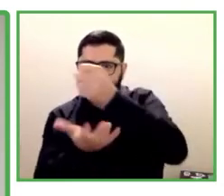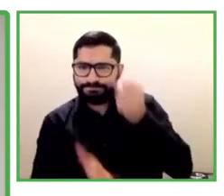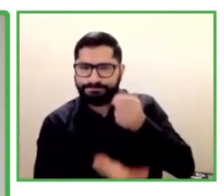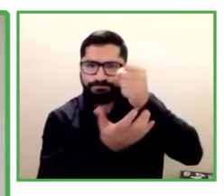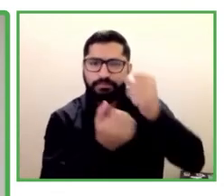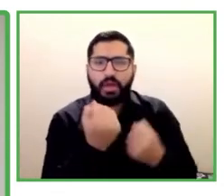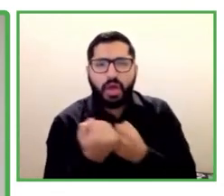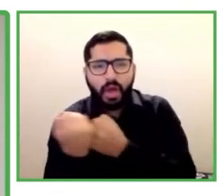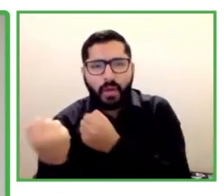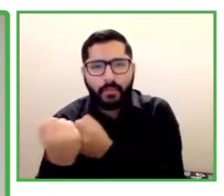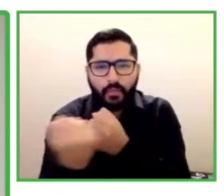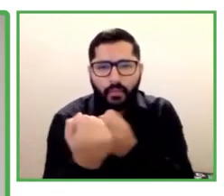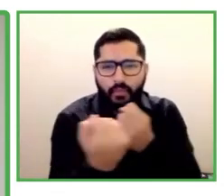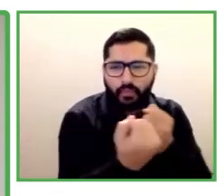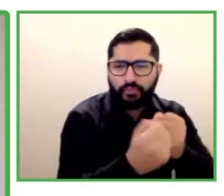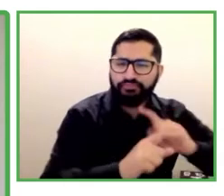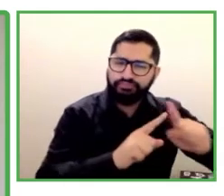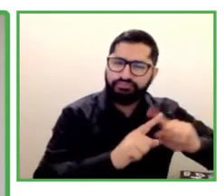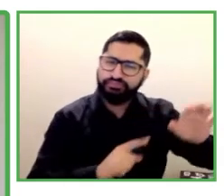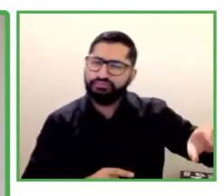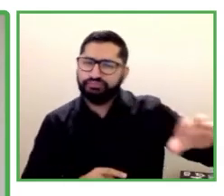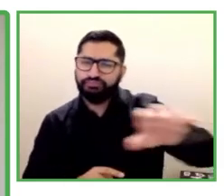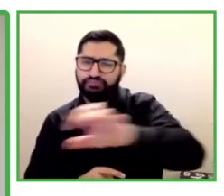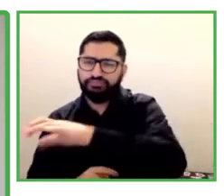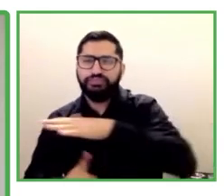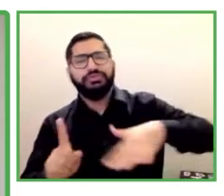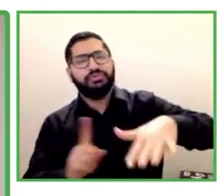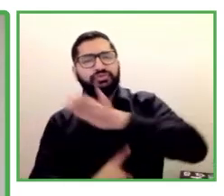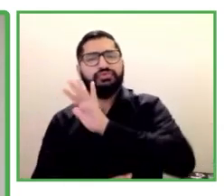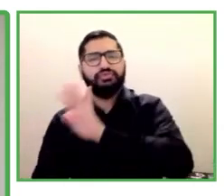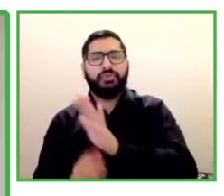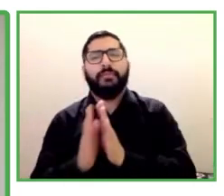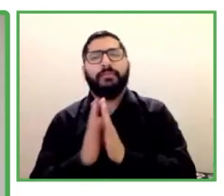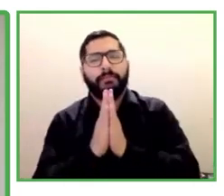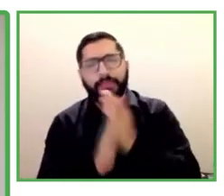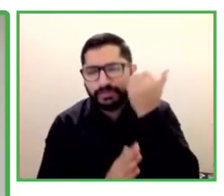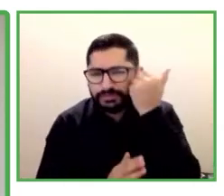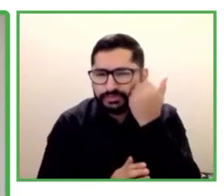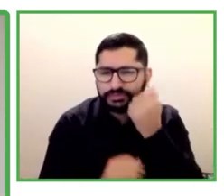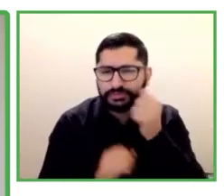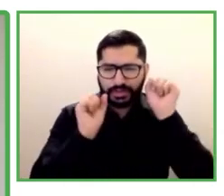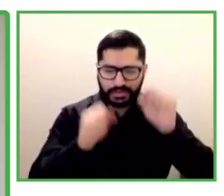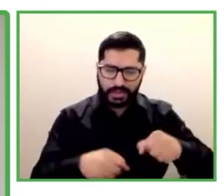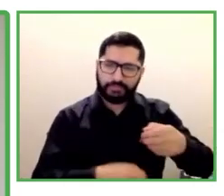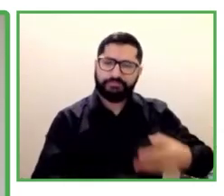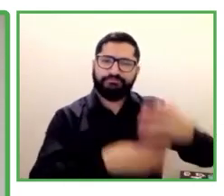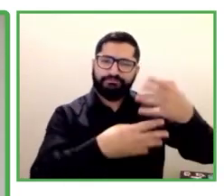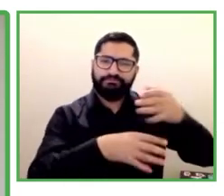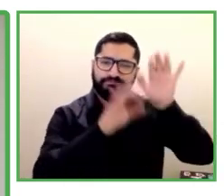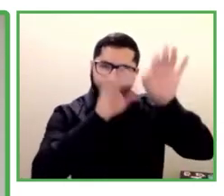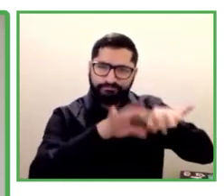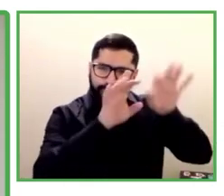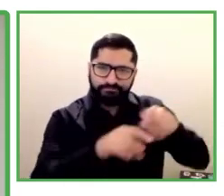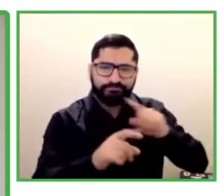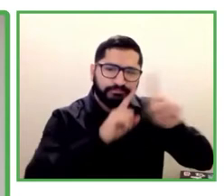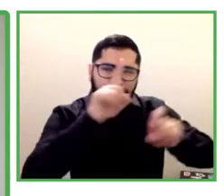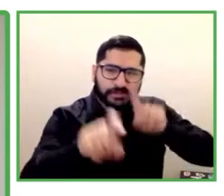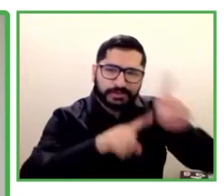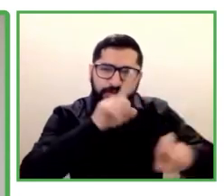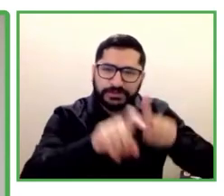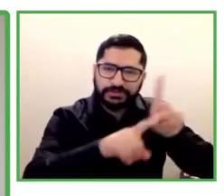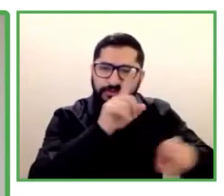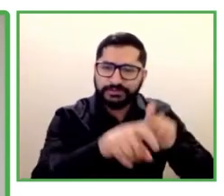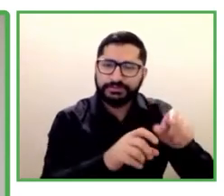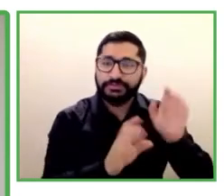contextos. Los utilicen en el chat para sus comentarios y preguntas y como mencioné anteriormente, van a tener la oportunidad después de sus presentaciones